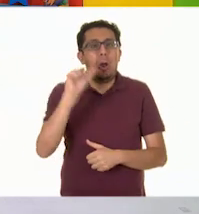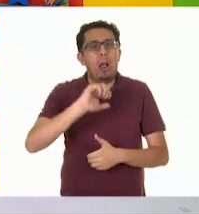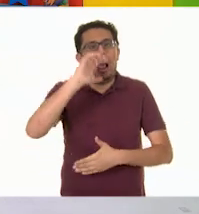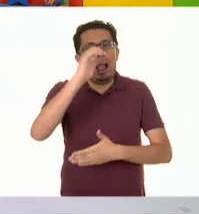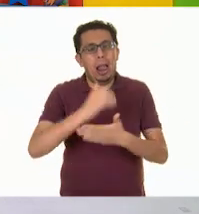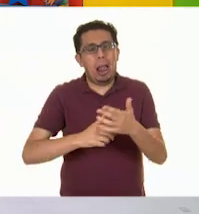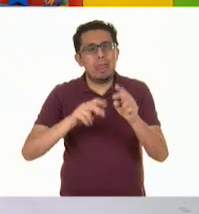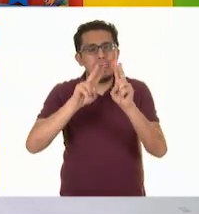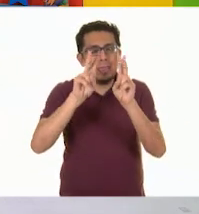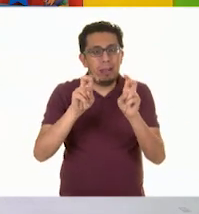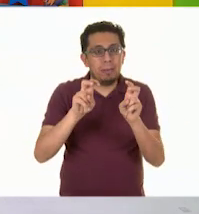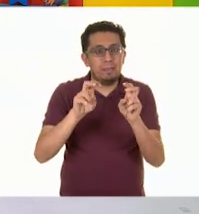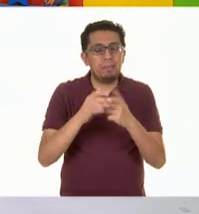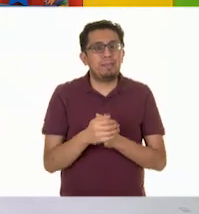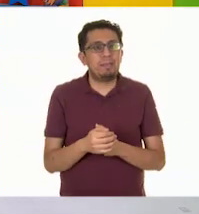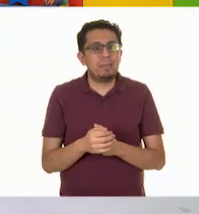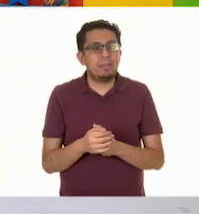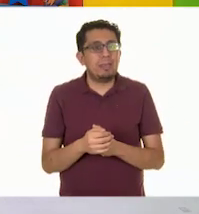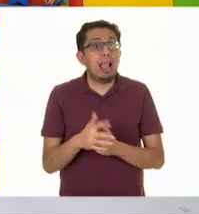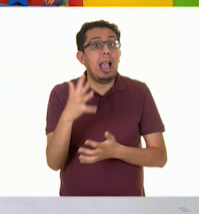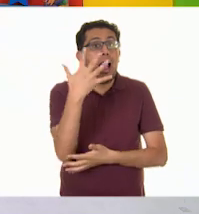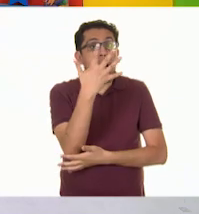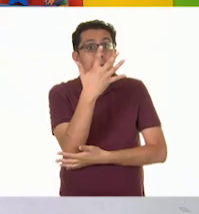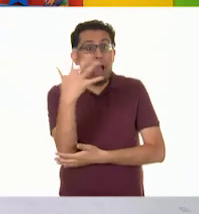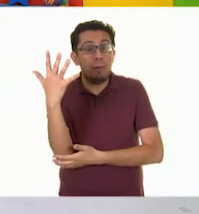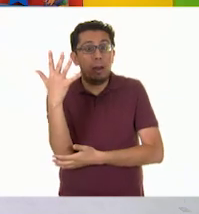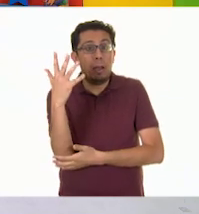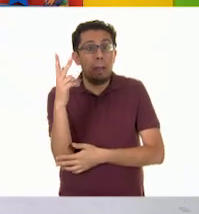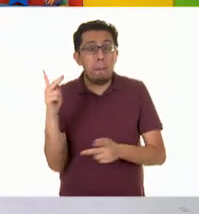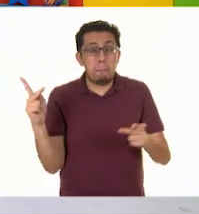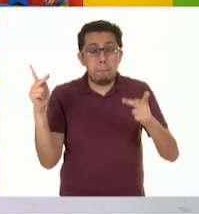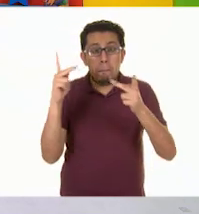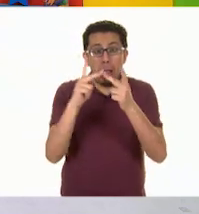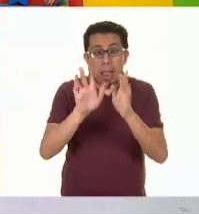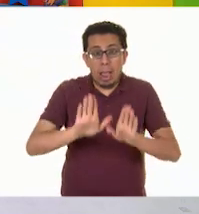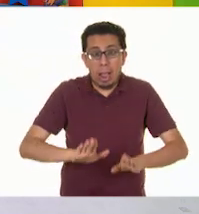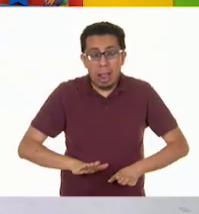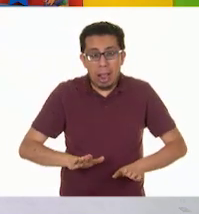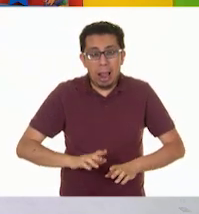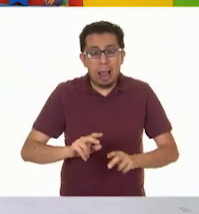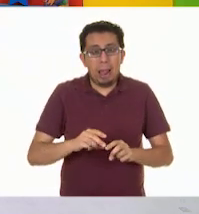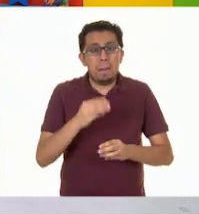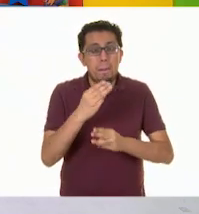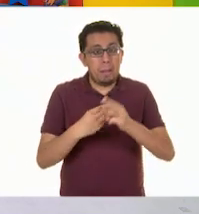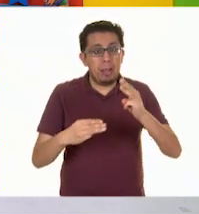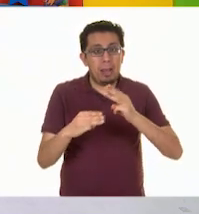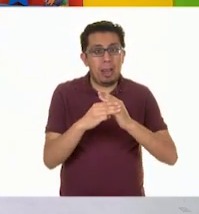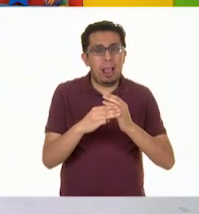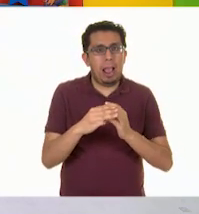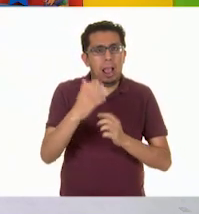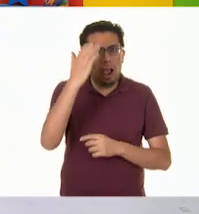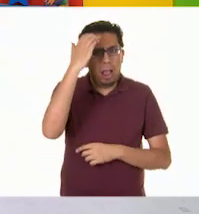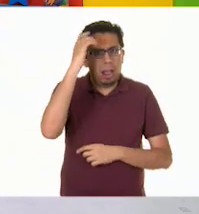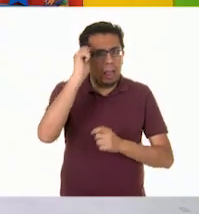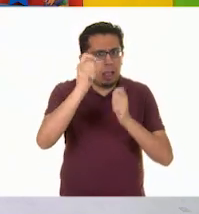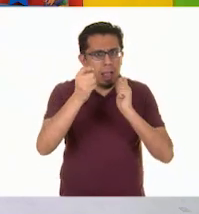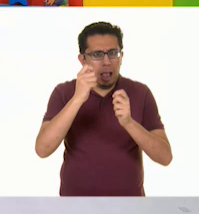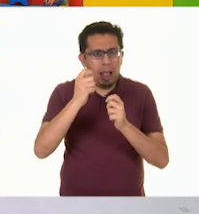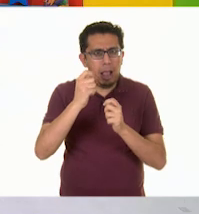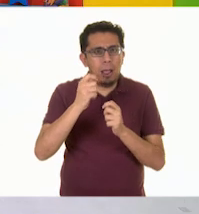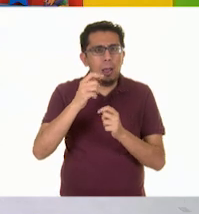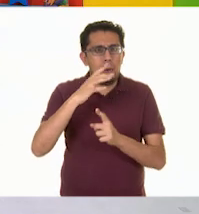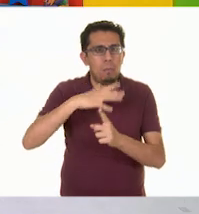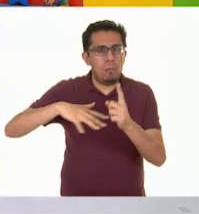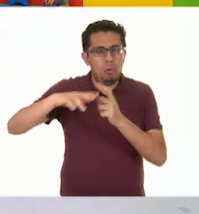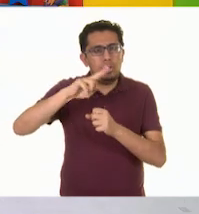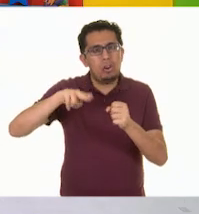con En qué se parecen árboles frutales de exploración y comprensión del mundo natural y social. Estoy segura